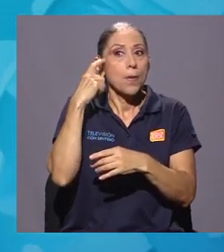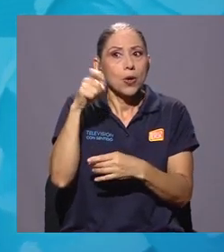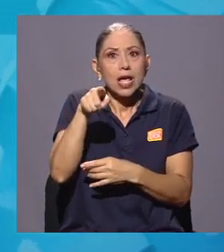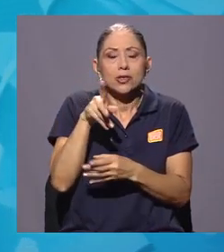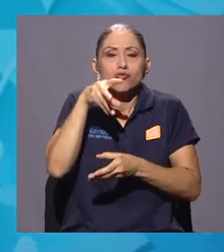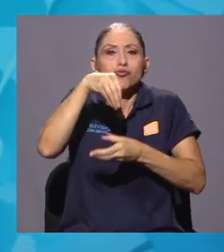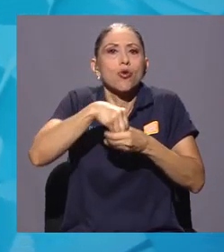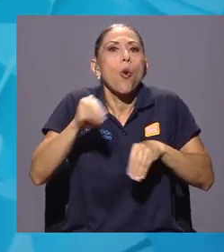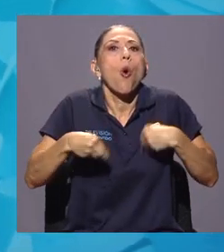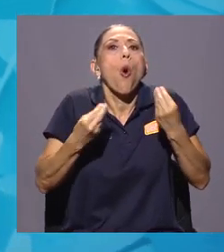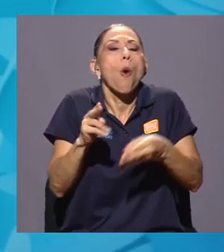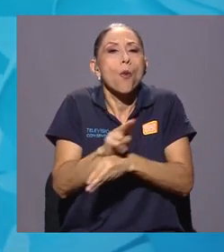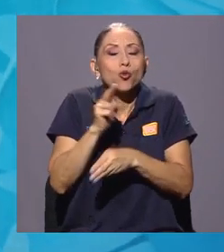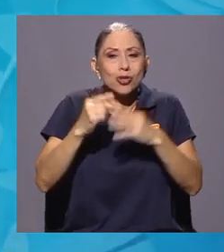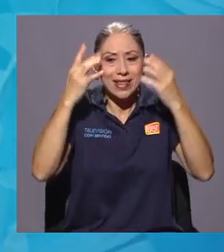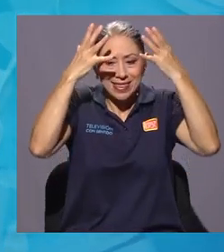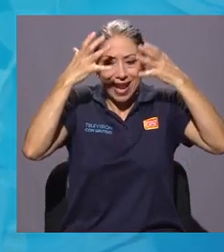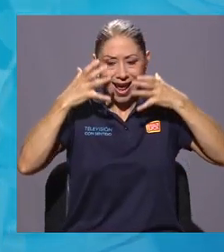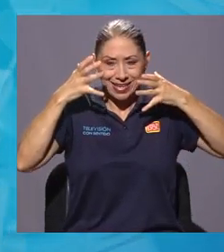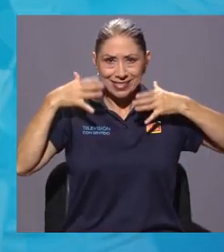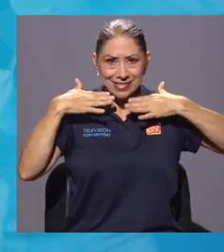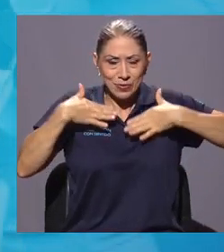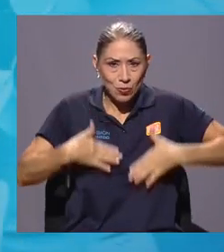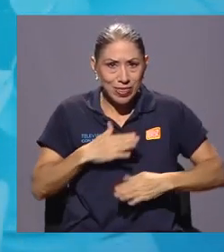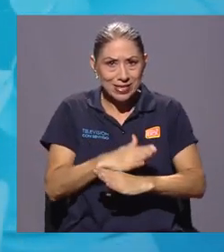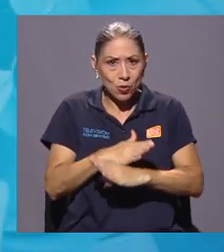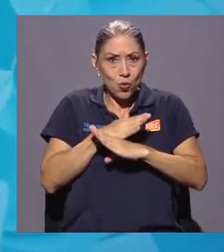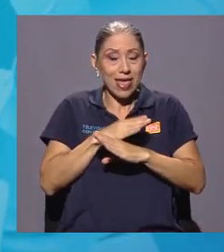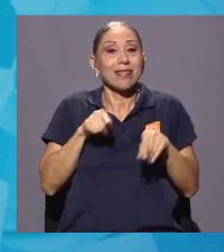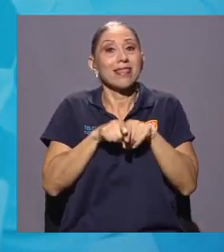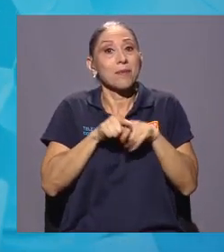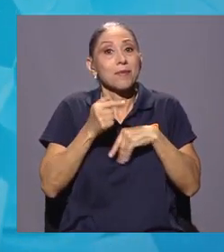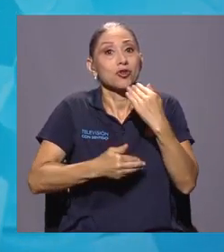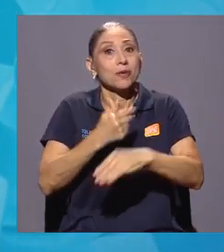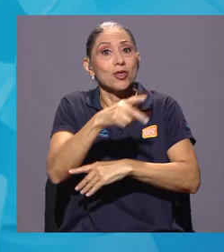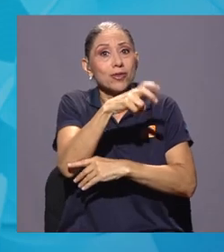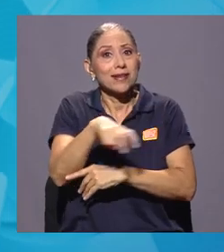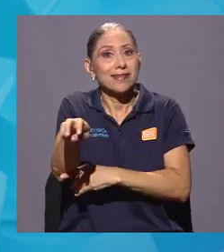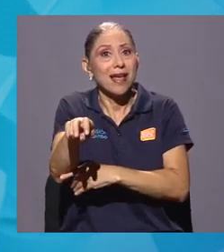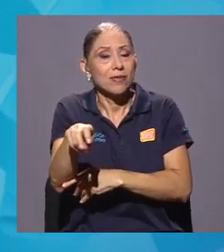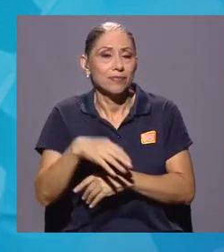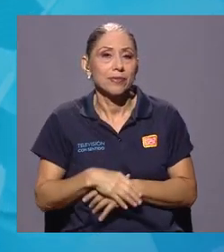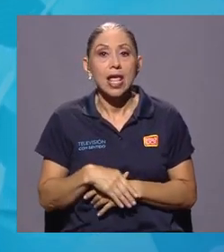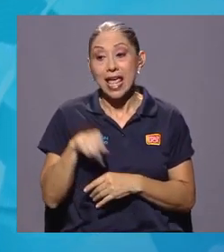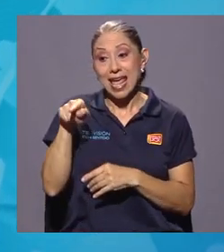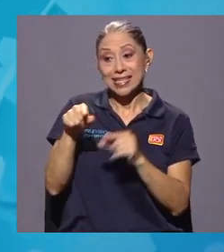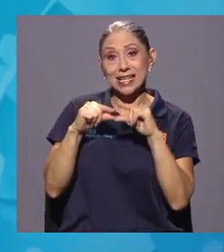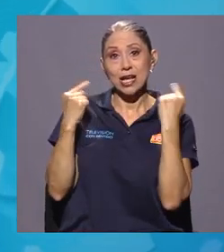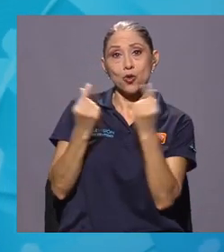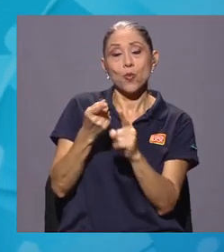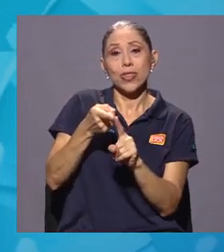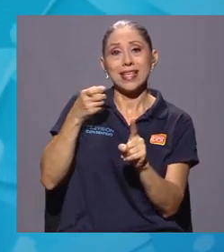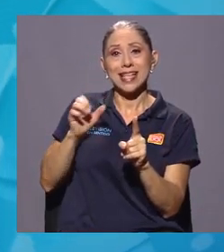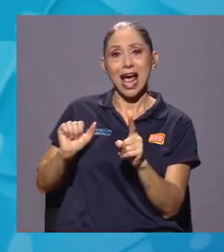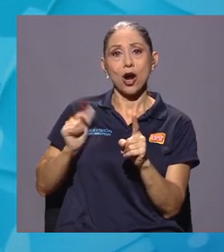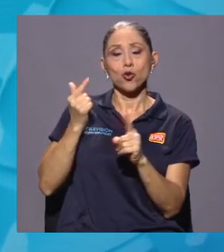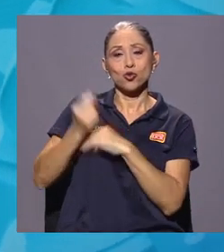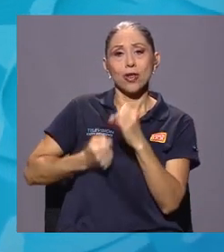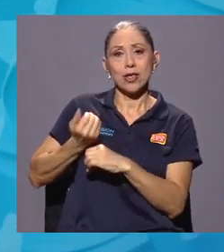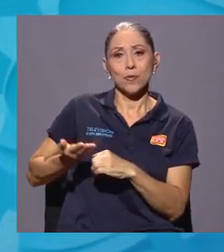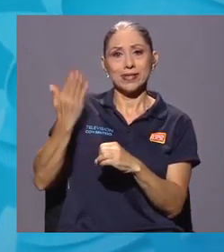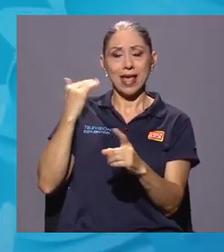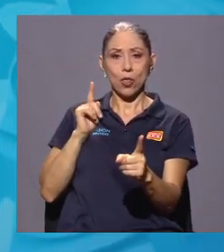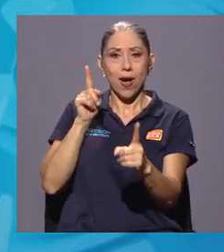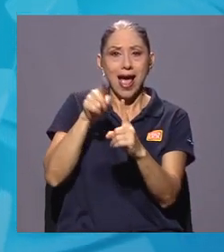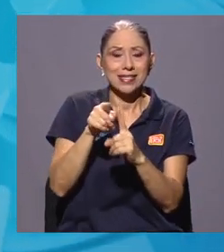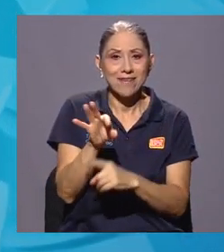procedimientos durante el traslado, si es necesario hacerlos. El grupo creador trabajó desde agosto de 2020 hasta febrero